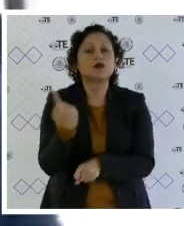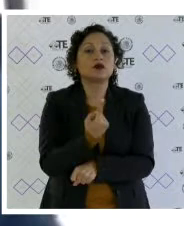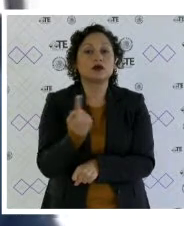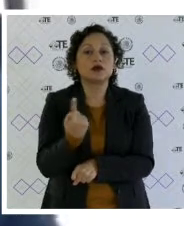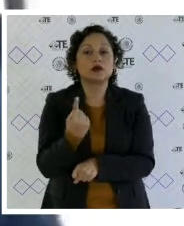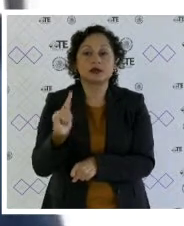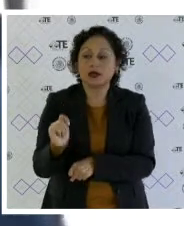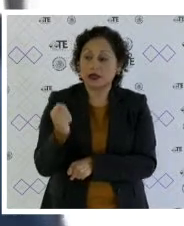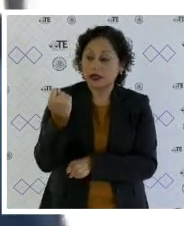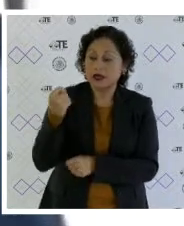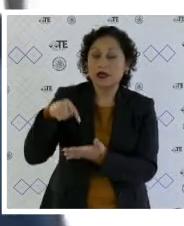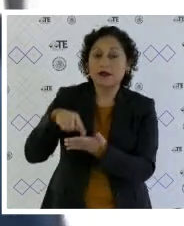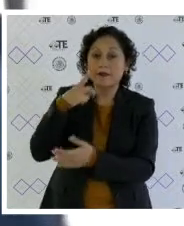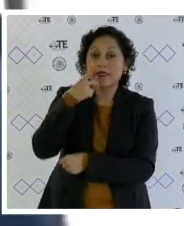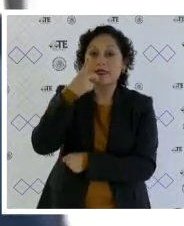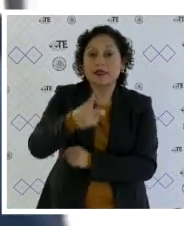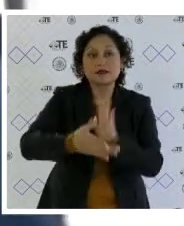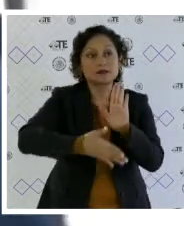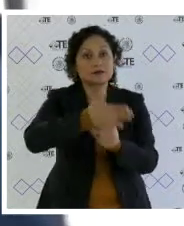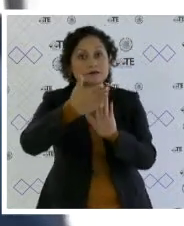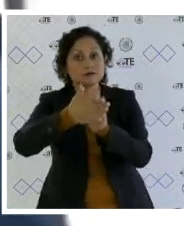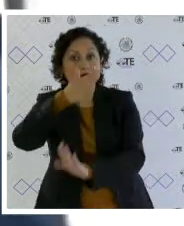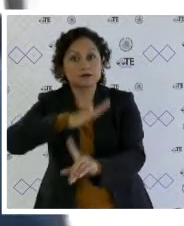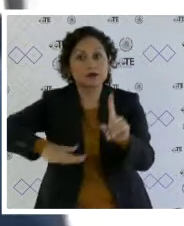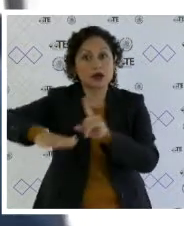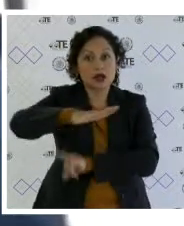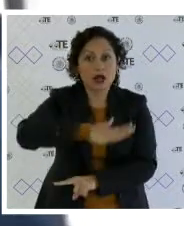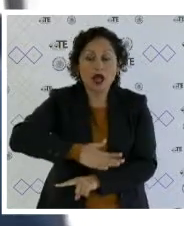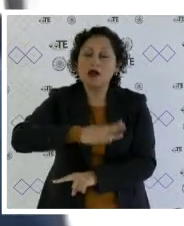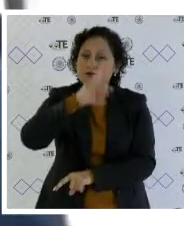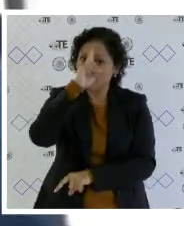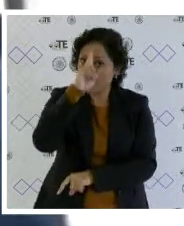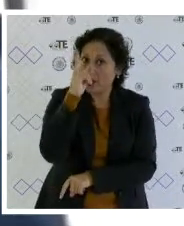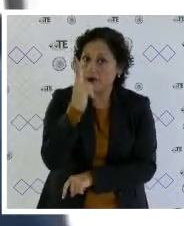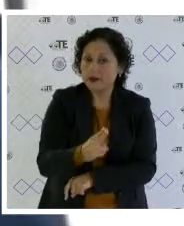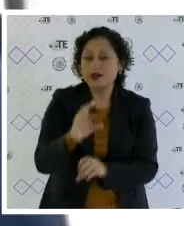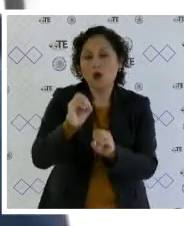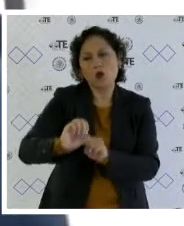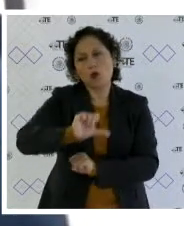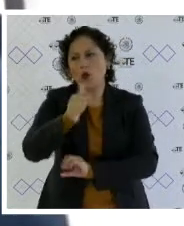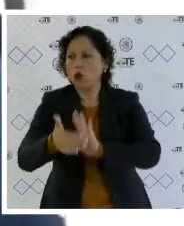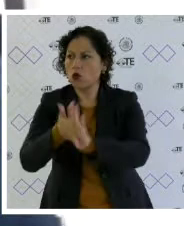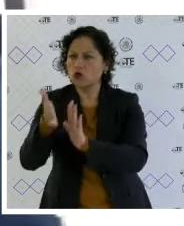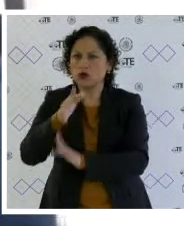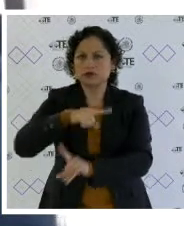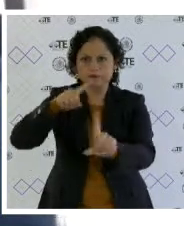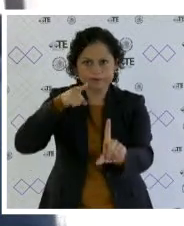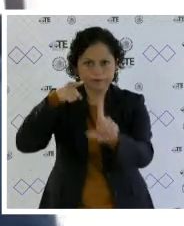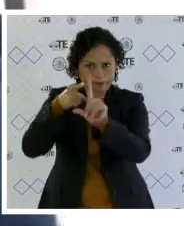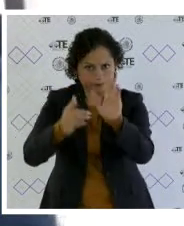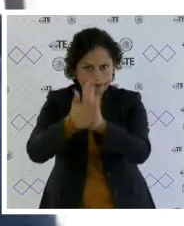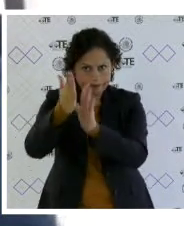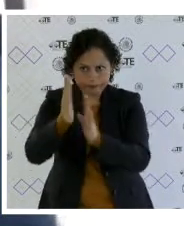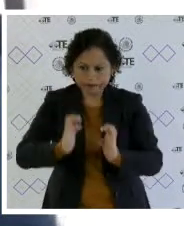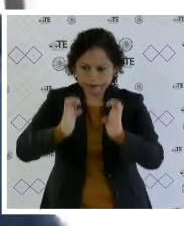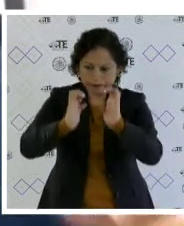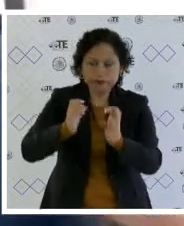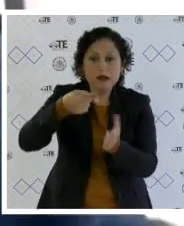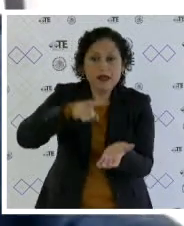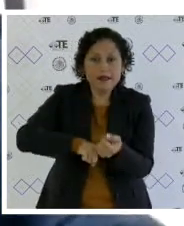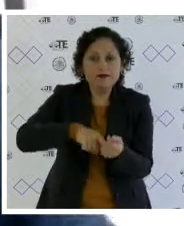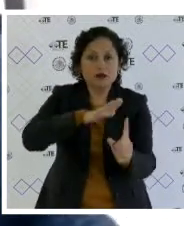norma prohíbe expresamente construir edificaciones o realizar cualquier obra o actividad que tenga ese fin en áreas verdes.